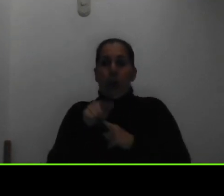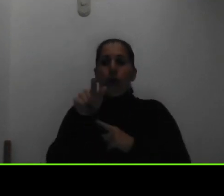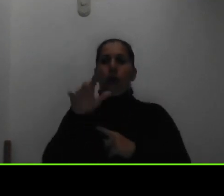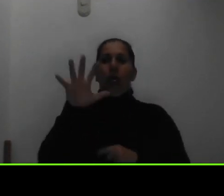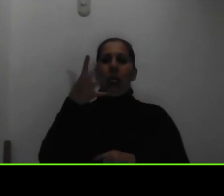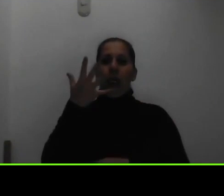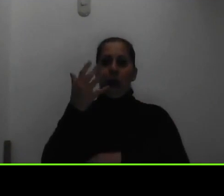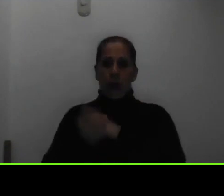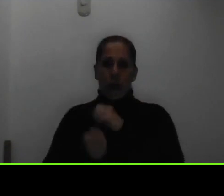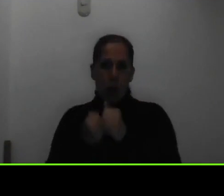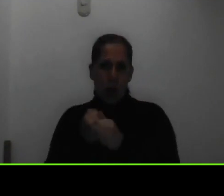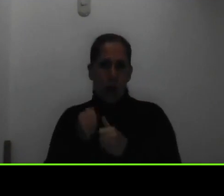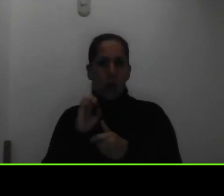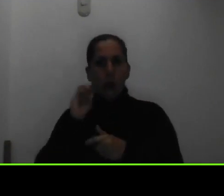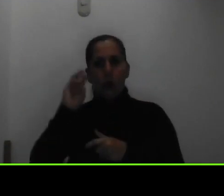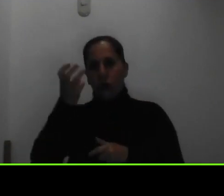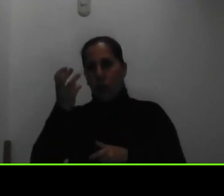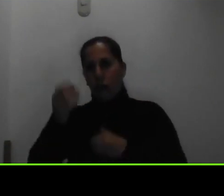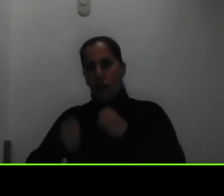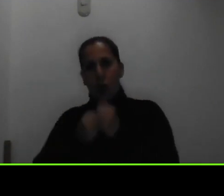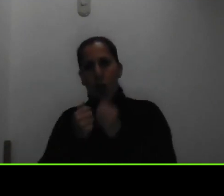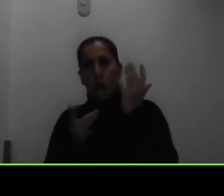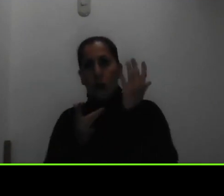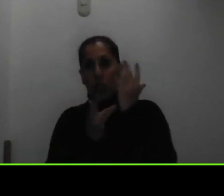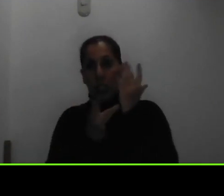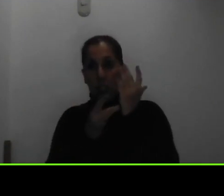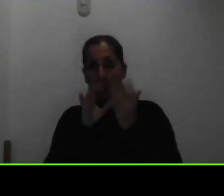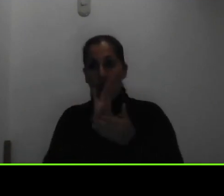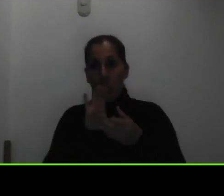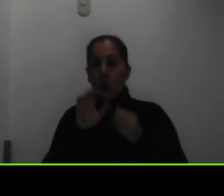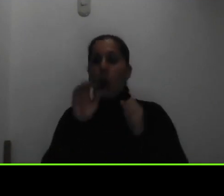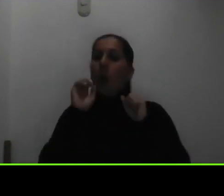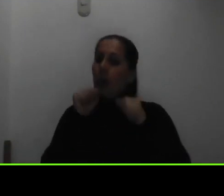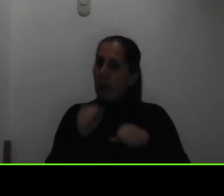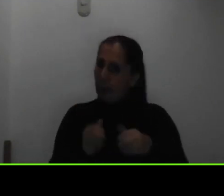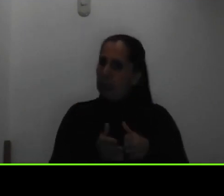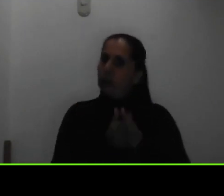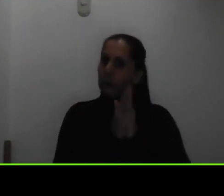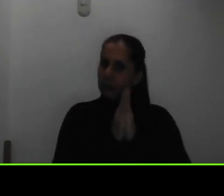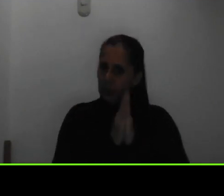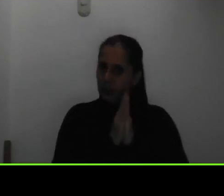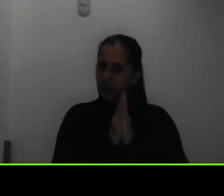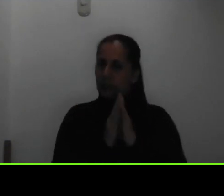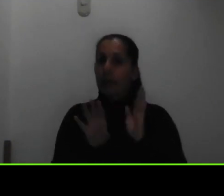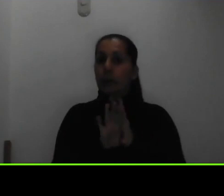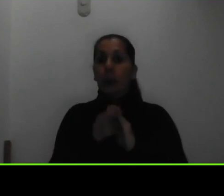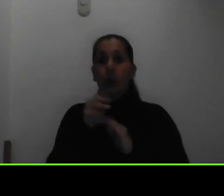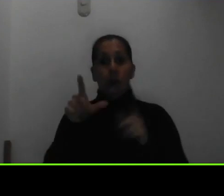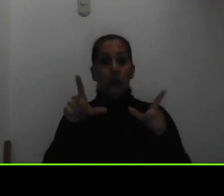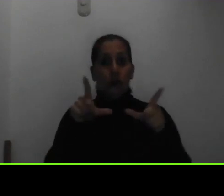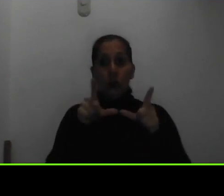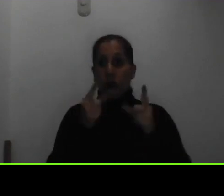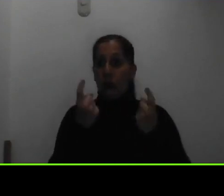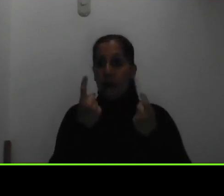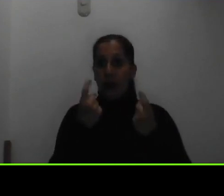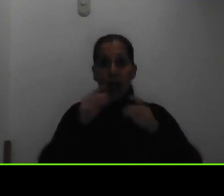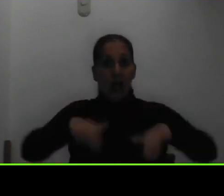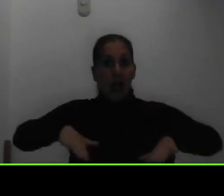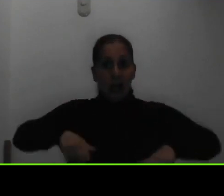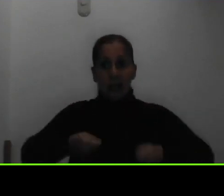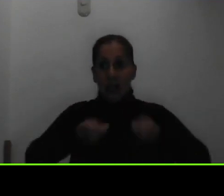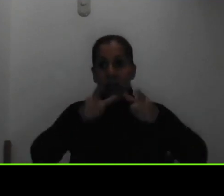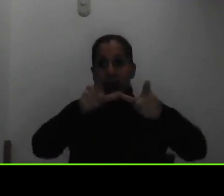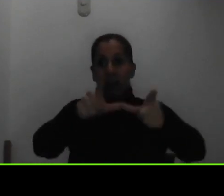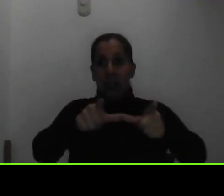año o en sexto año de un técnico podría hacer la solicitud si su título no se lo han entregado vean que hoy